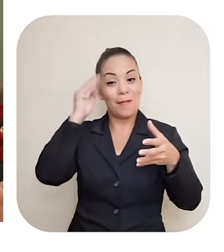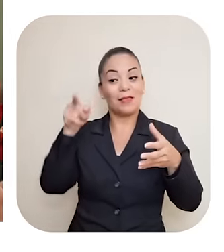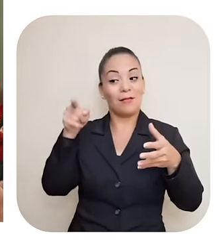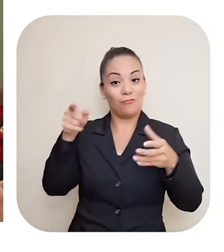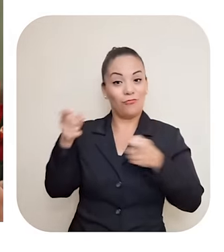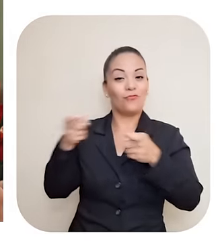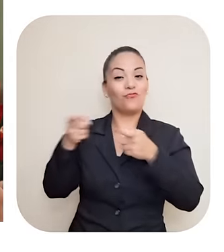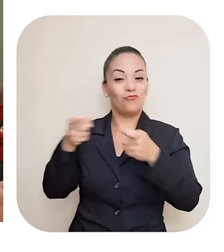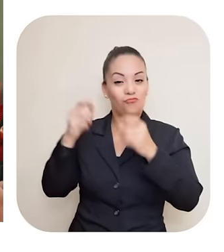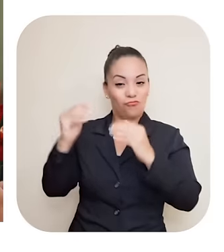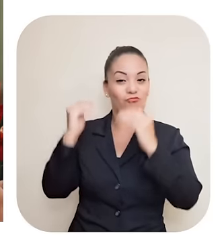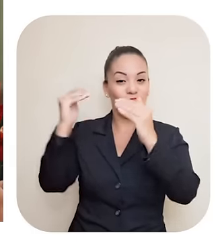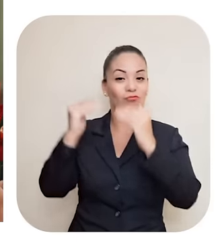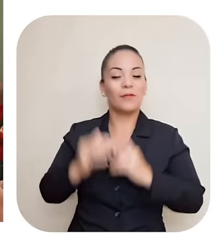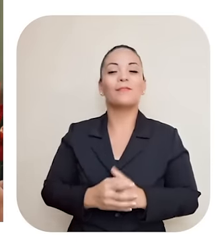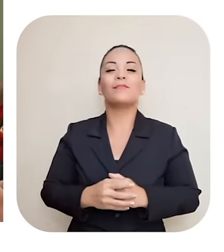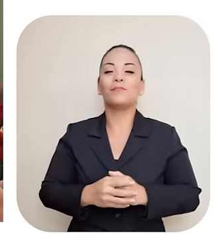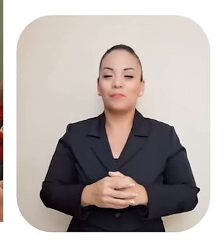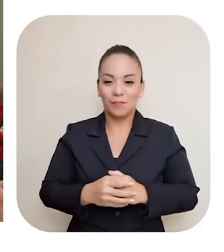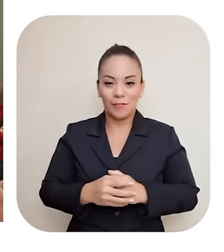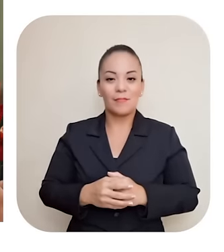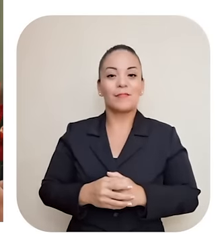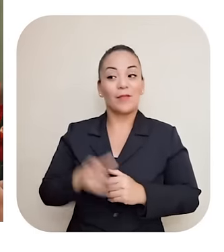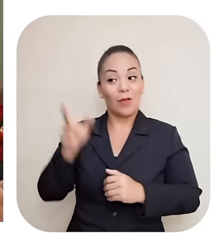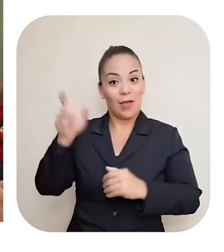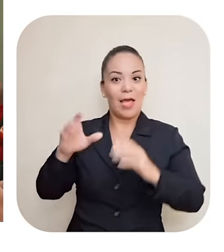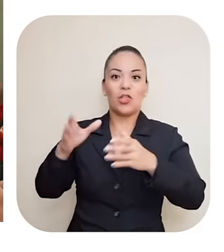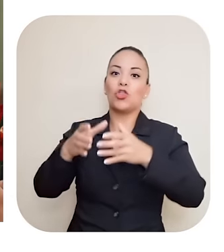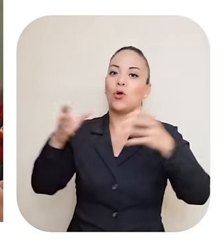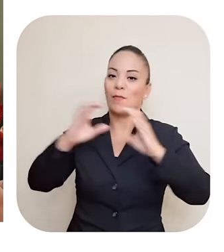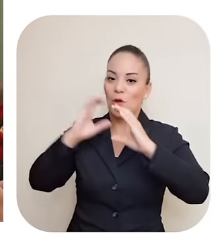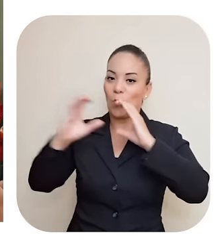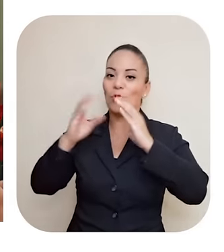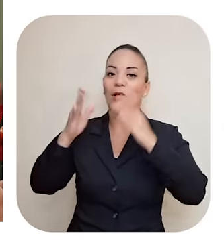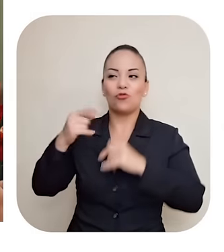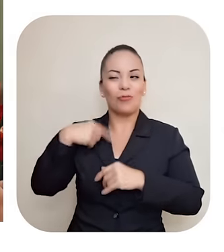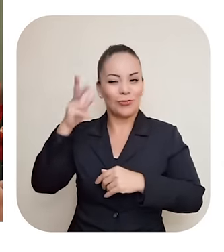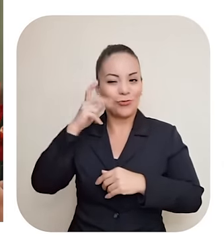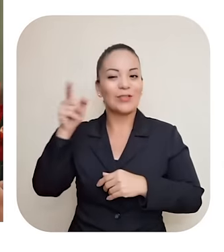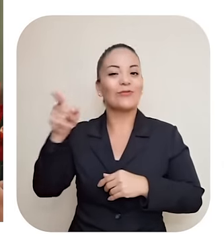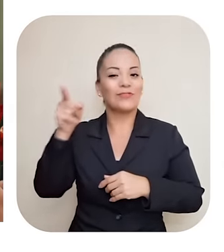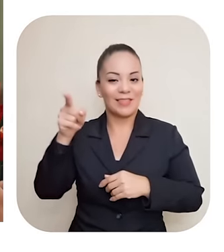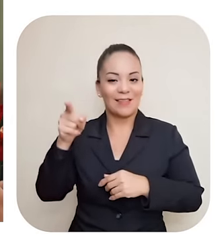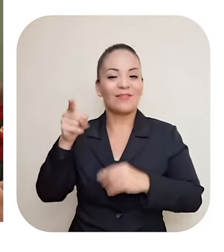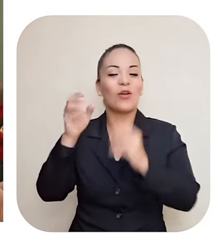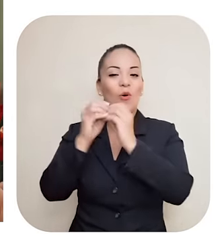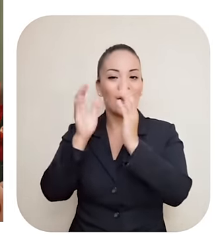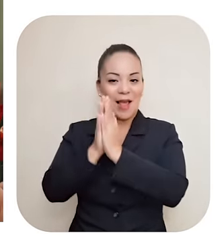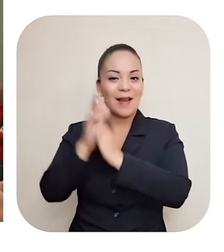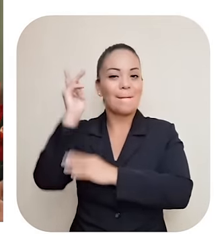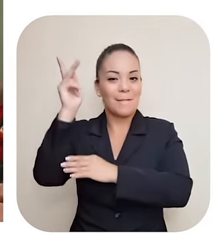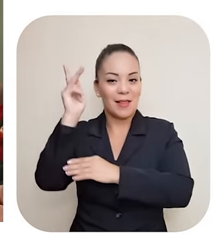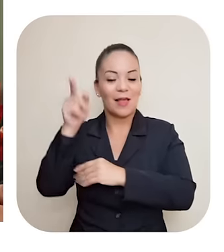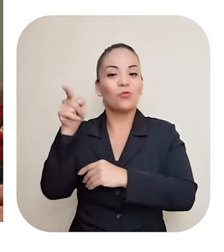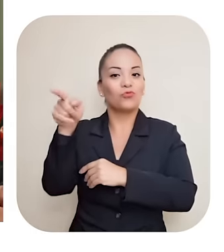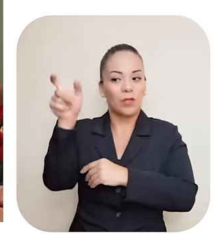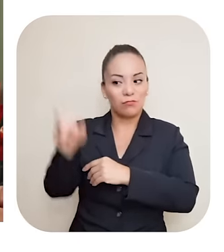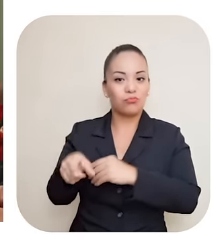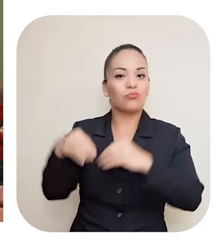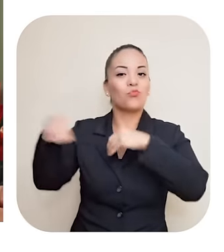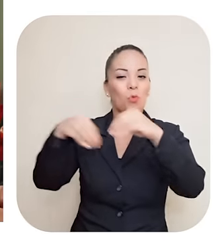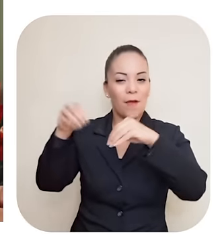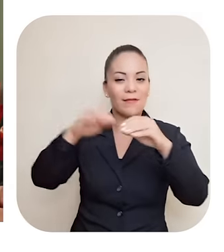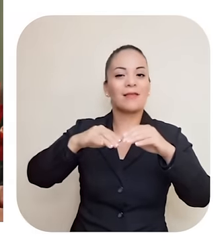Inspirada por una mente Gerencial Maestra Un enorme comunicador Porque yo lo he oído Orar y predicar